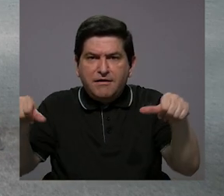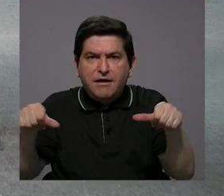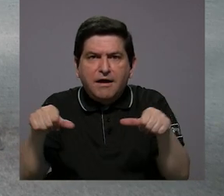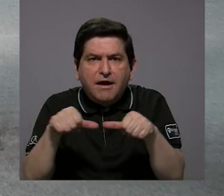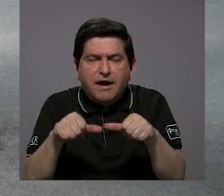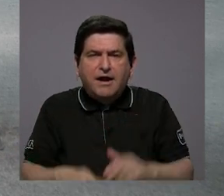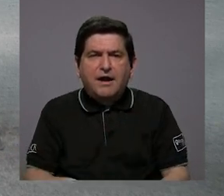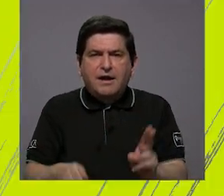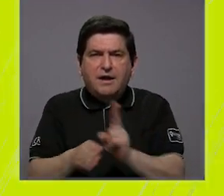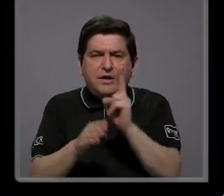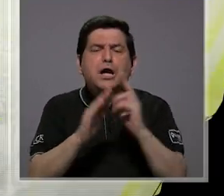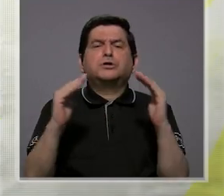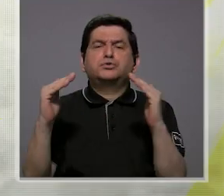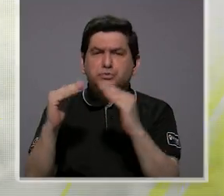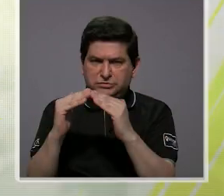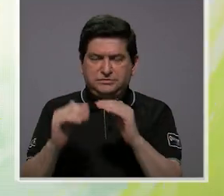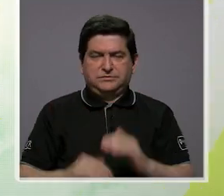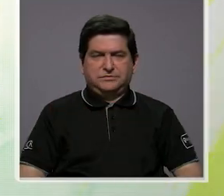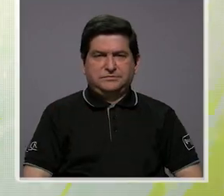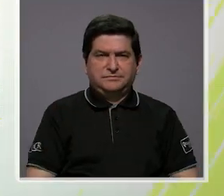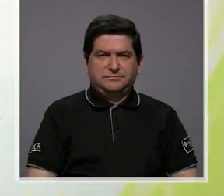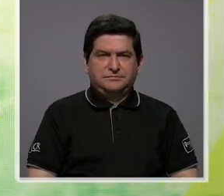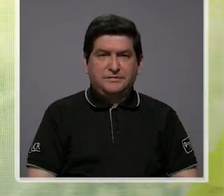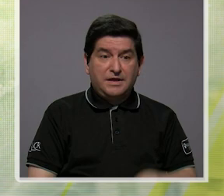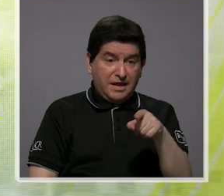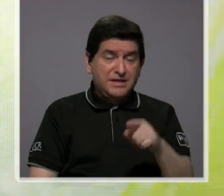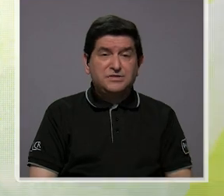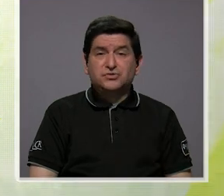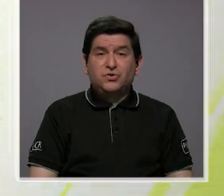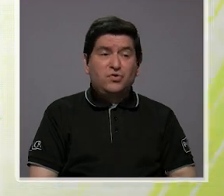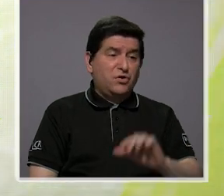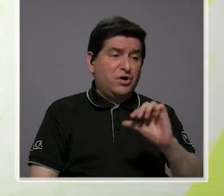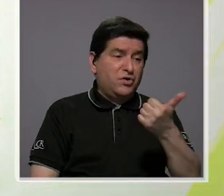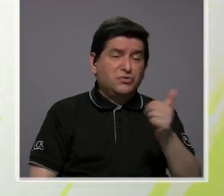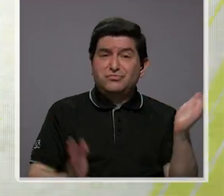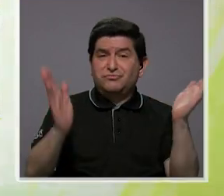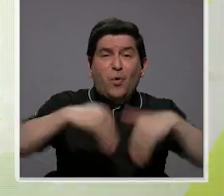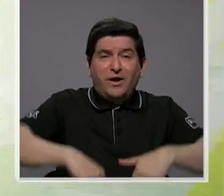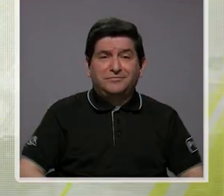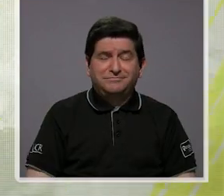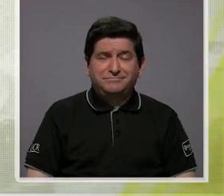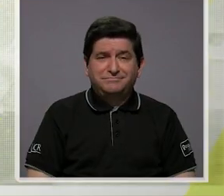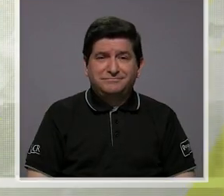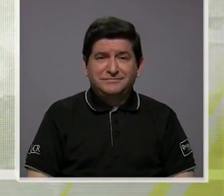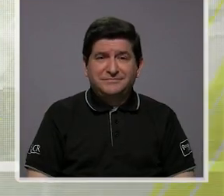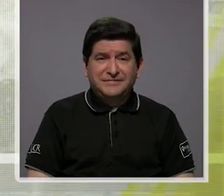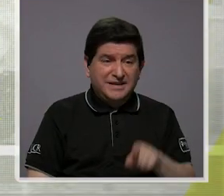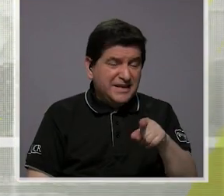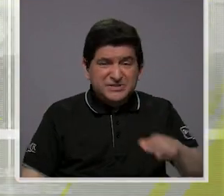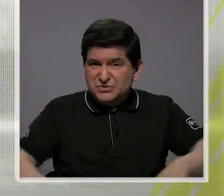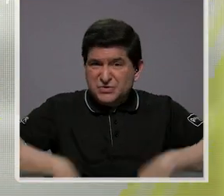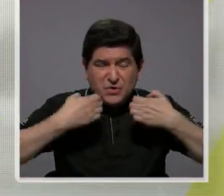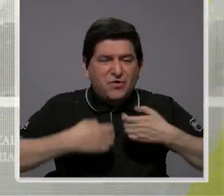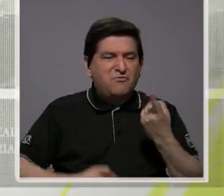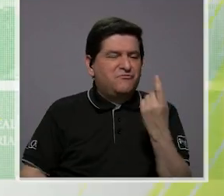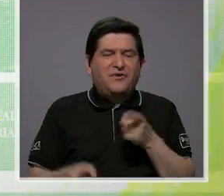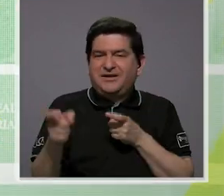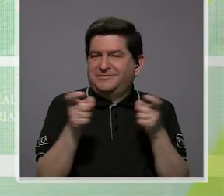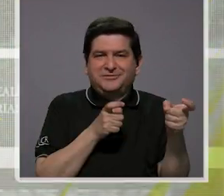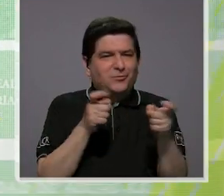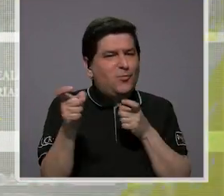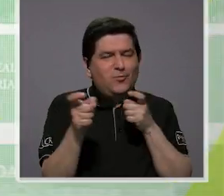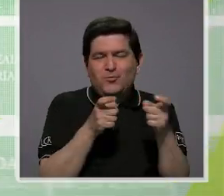para usos residenciales, etcétera, y eso no está. Entonces, al no existir eso, han faltado